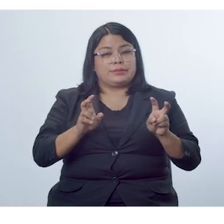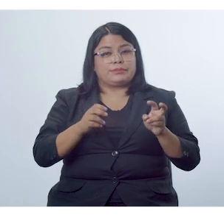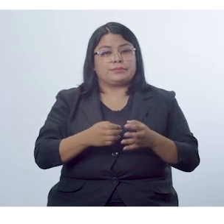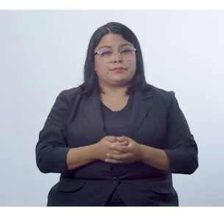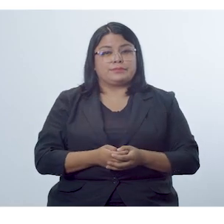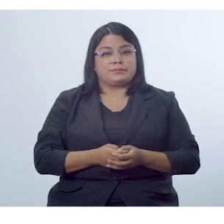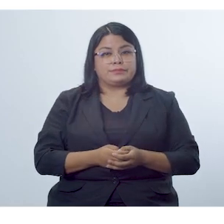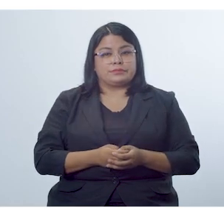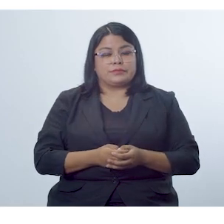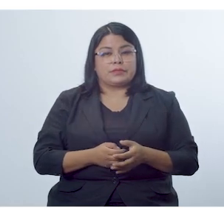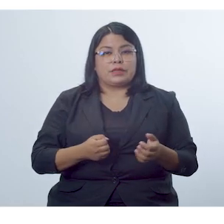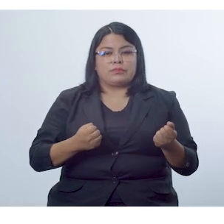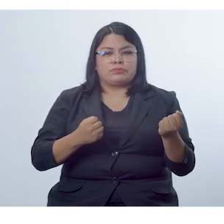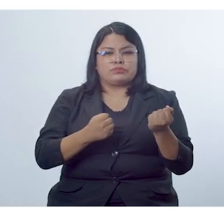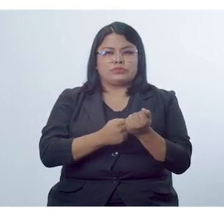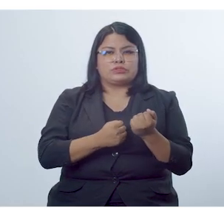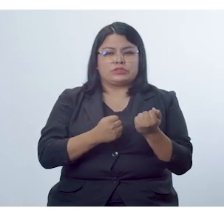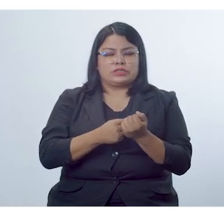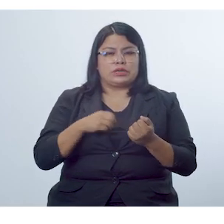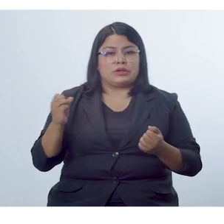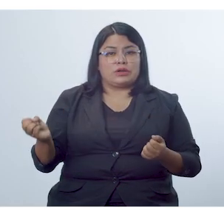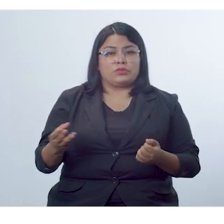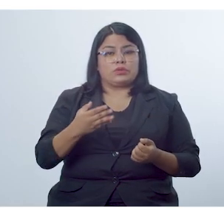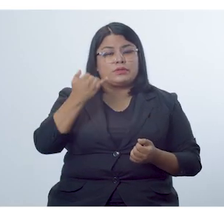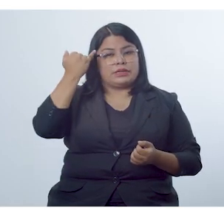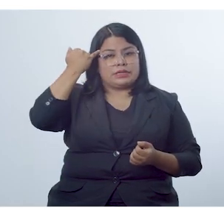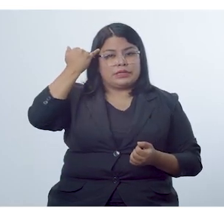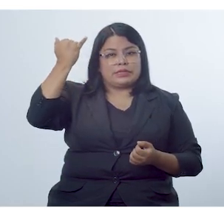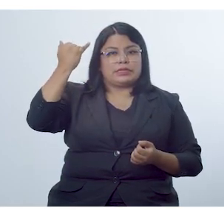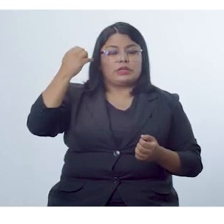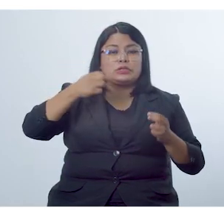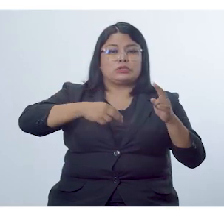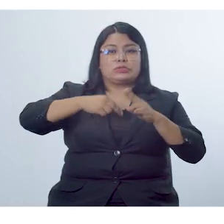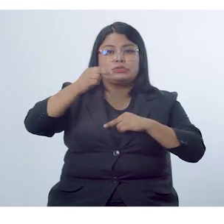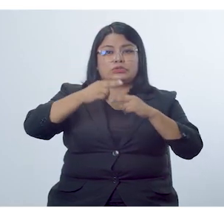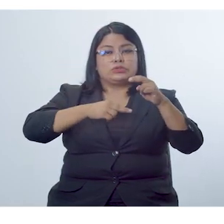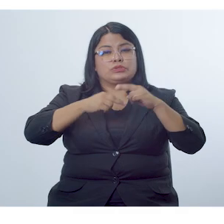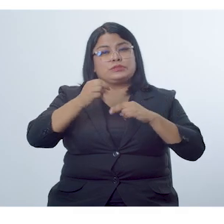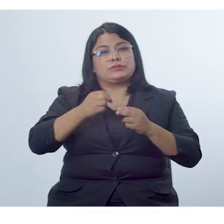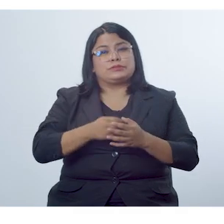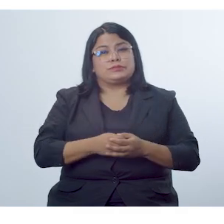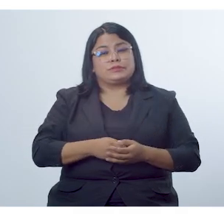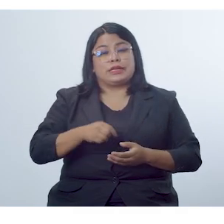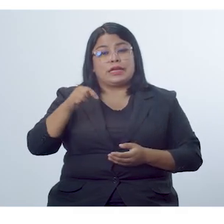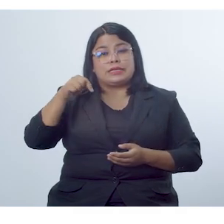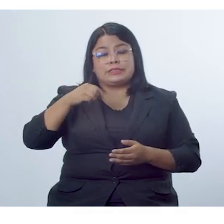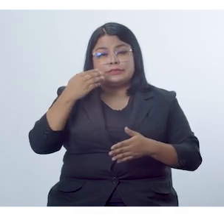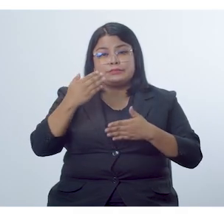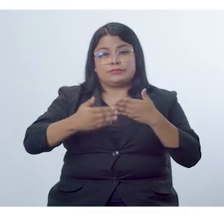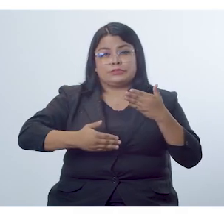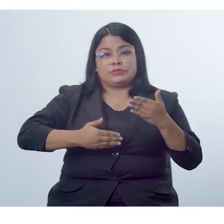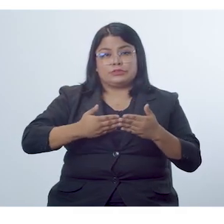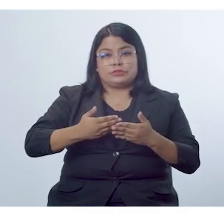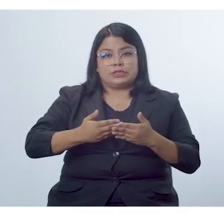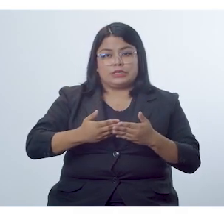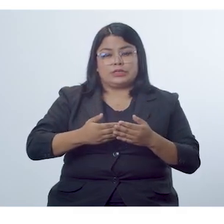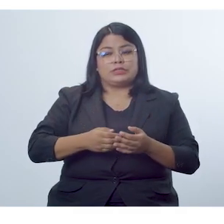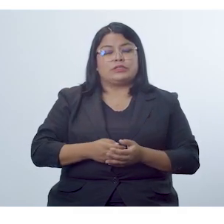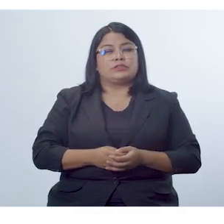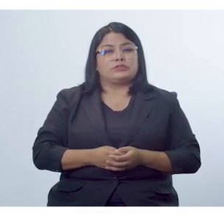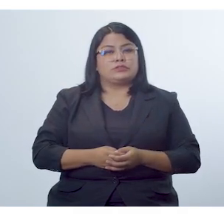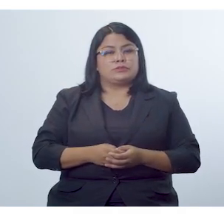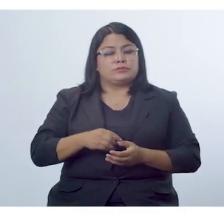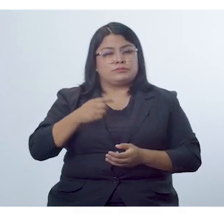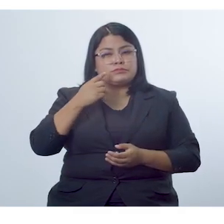tema a abordar. Proveer un marco para las nuevas ideas. Construcción. Esta etapa tiene